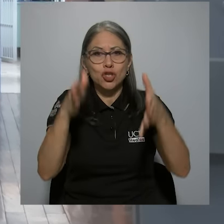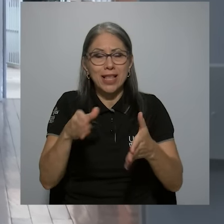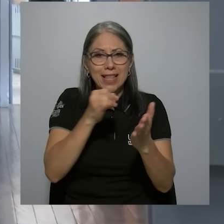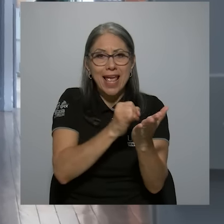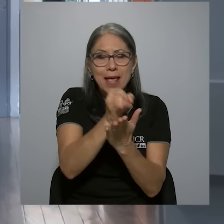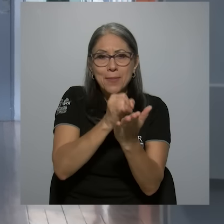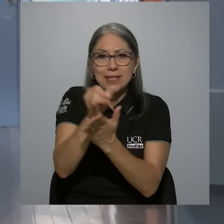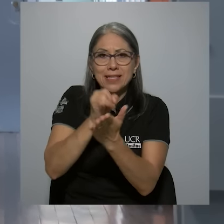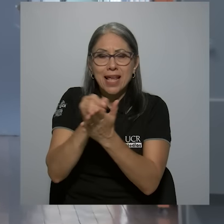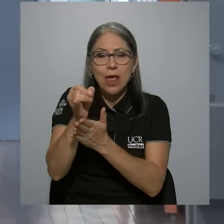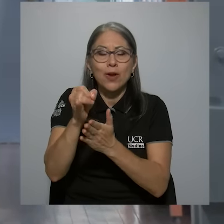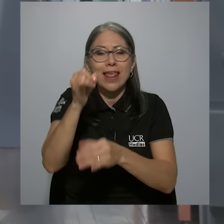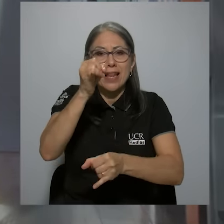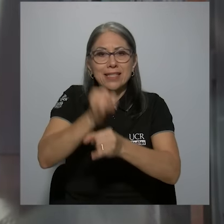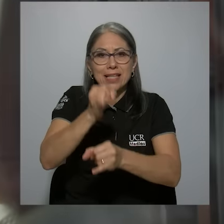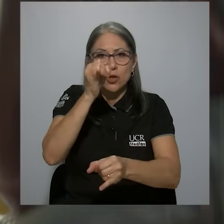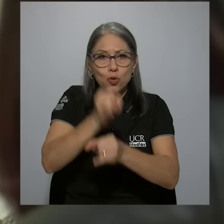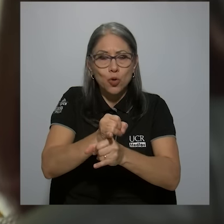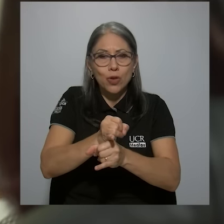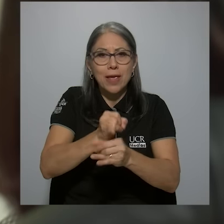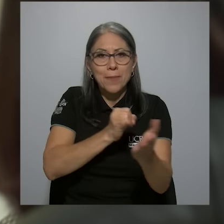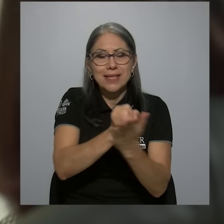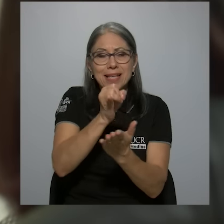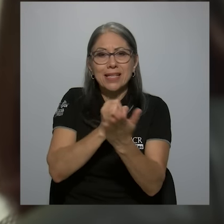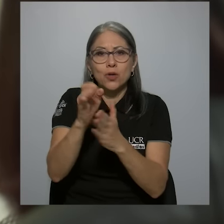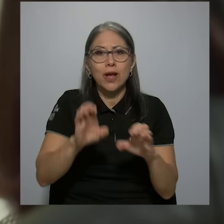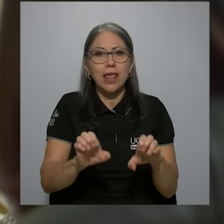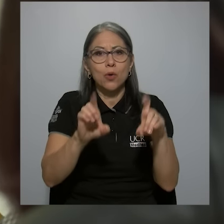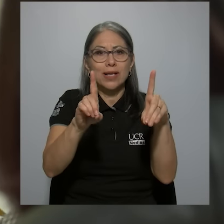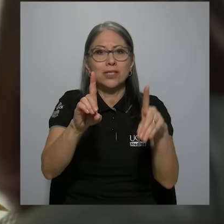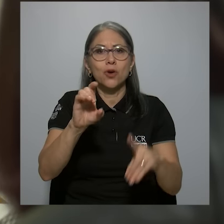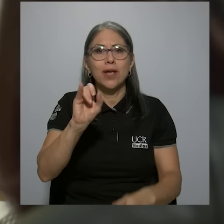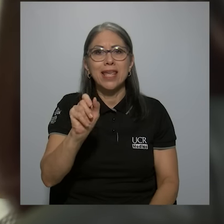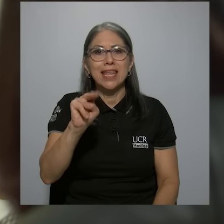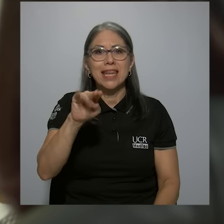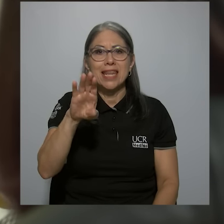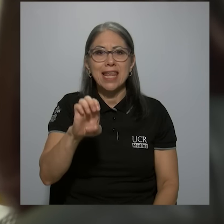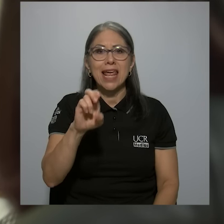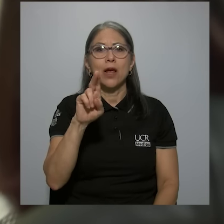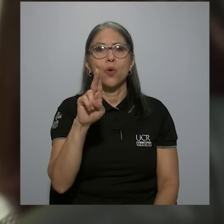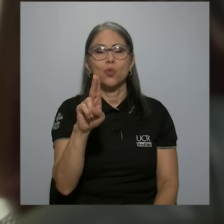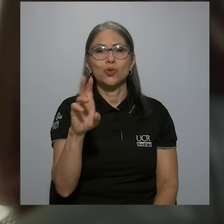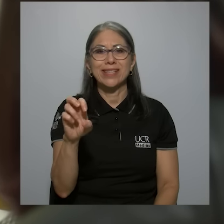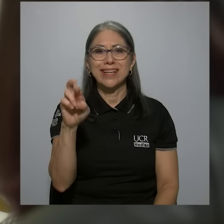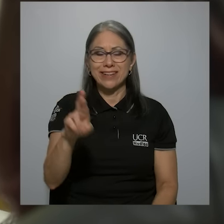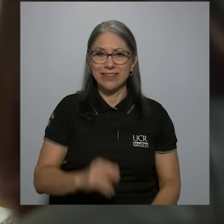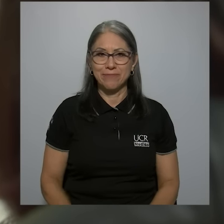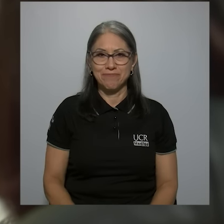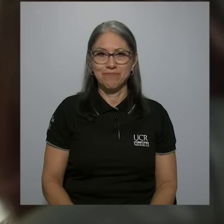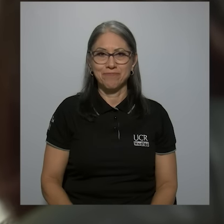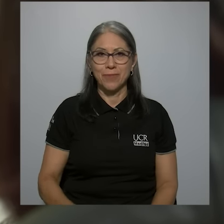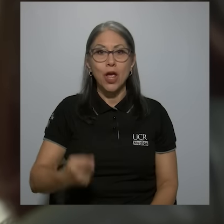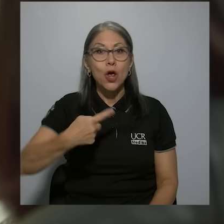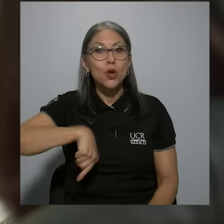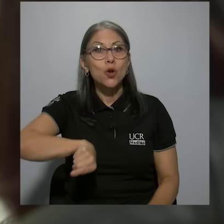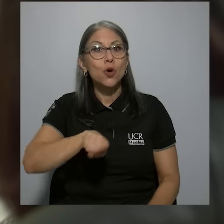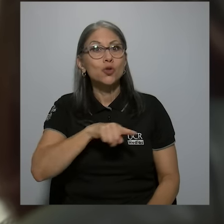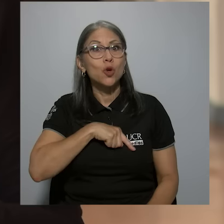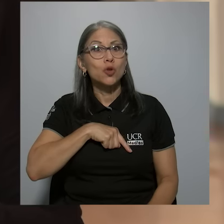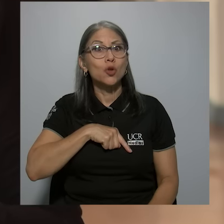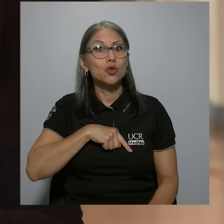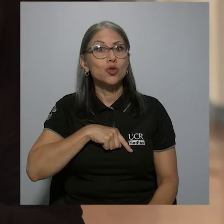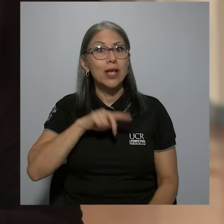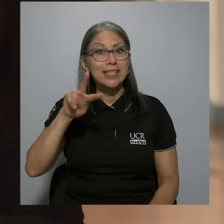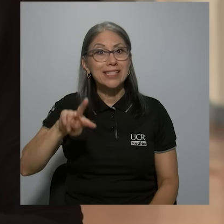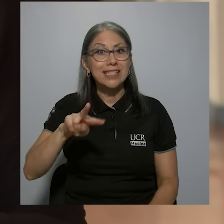Docente e Investigadora del Instituto de Investigación en Educación INIE-UCR. Arrancamos ya en la